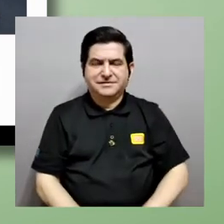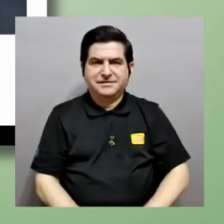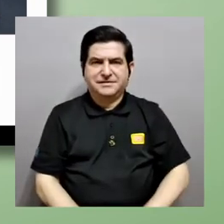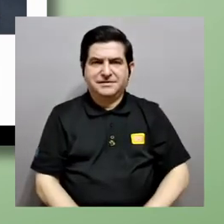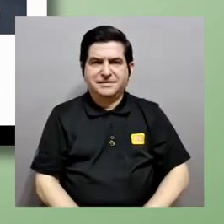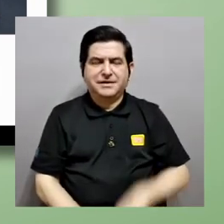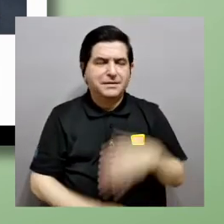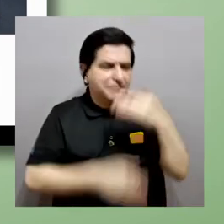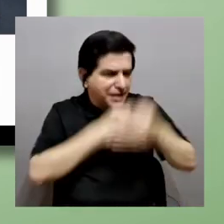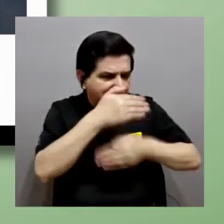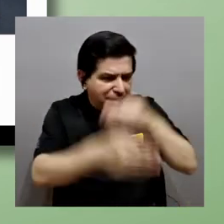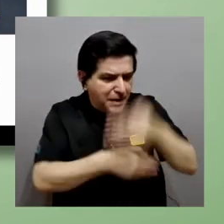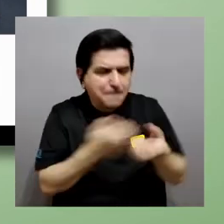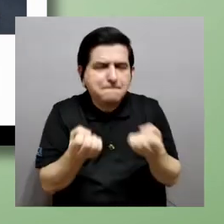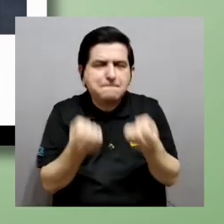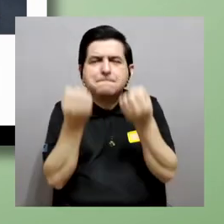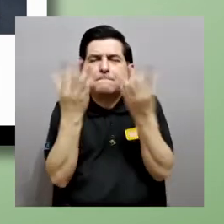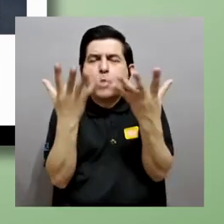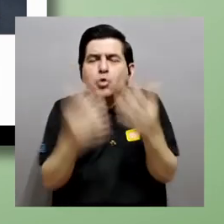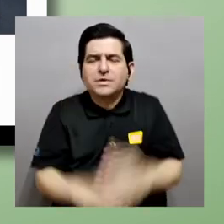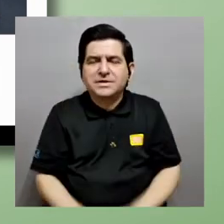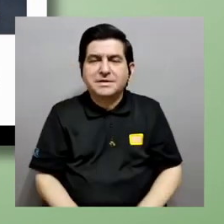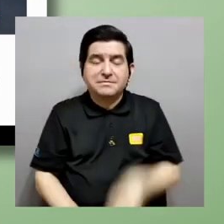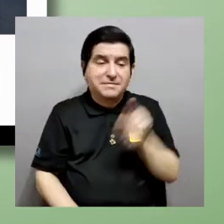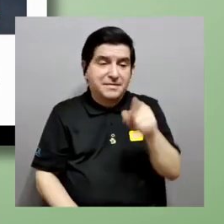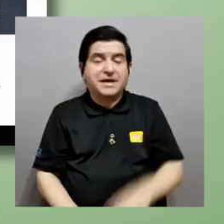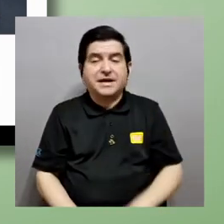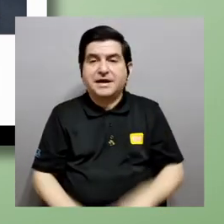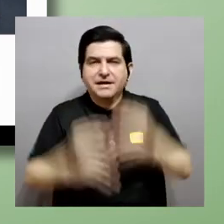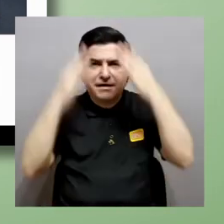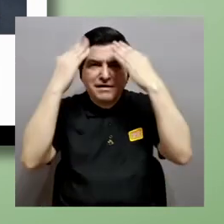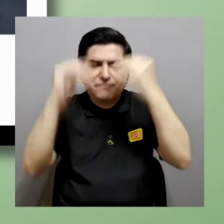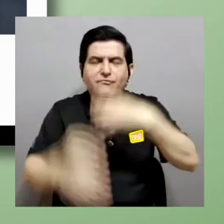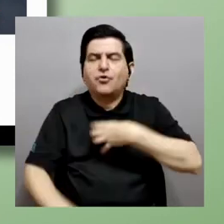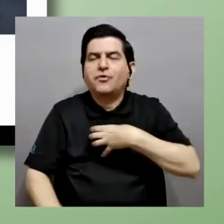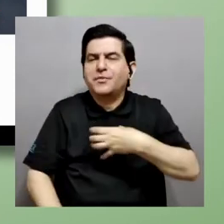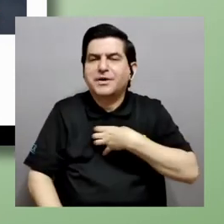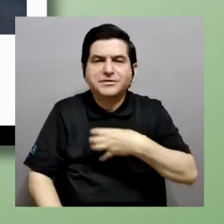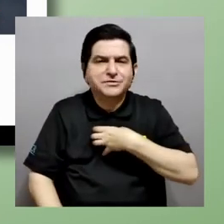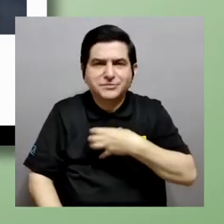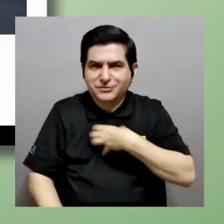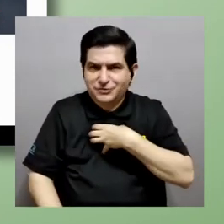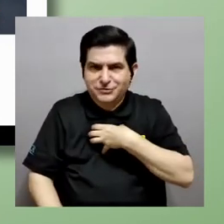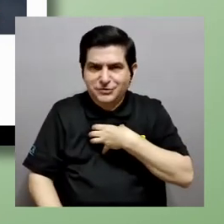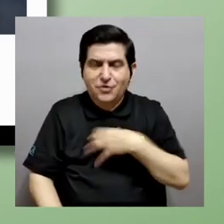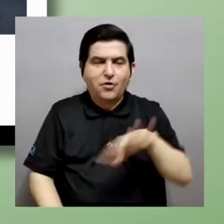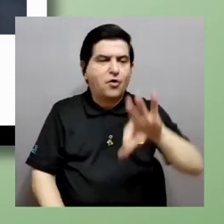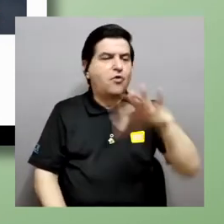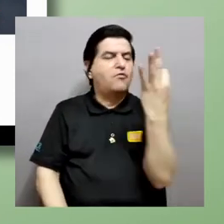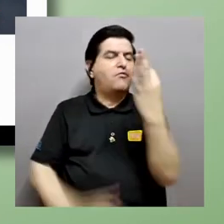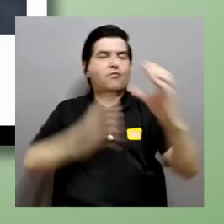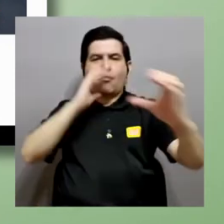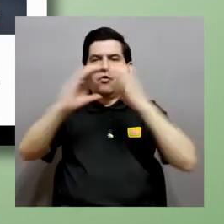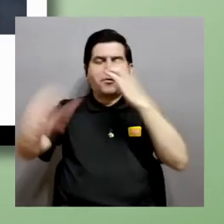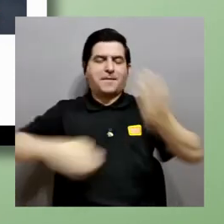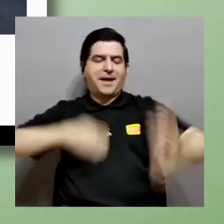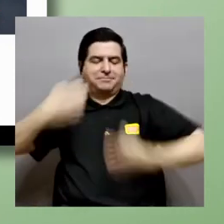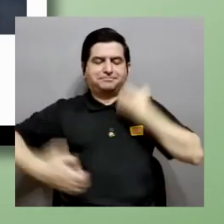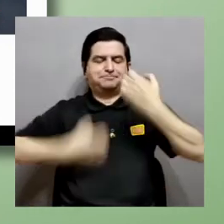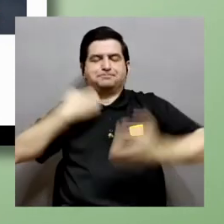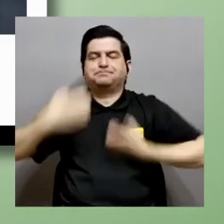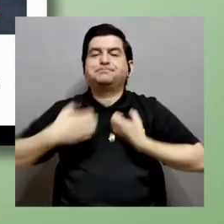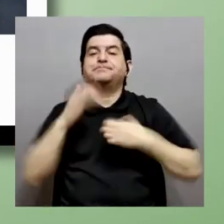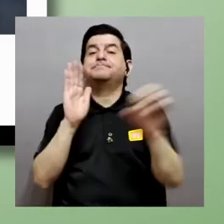procesar múltiples señales que son propias de la forma en que comunicamos